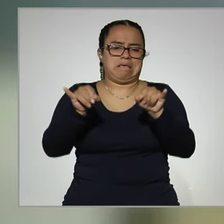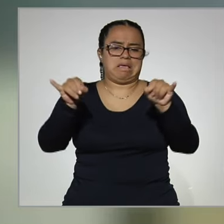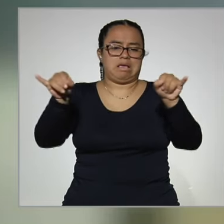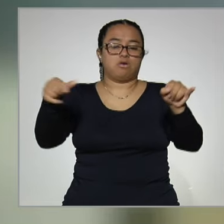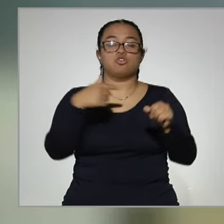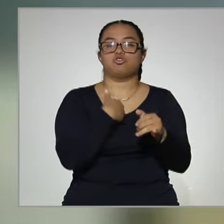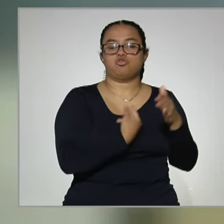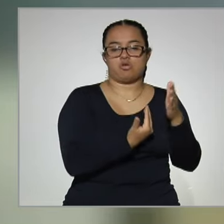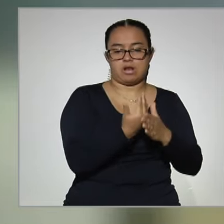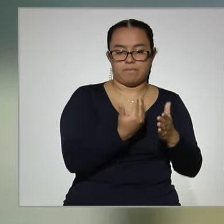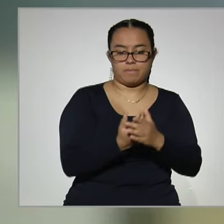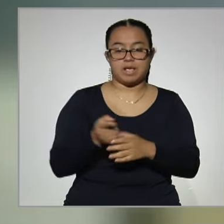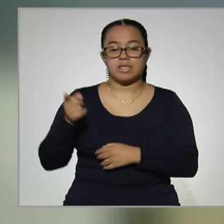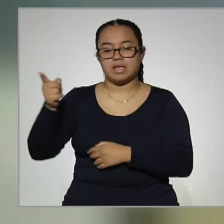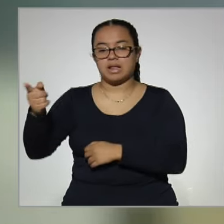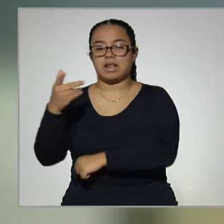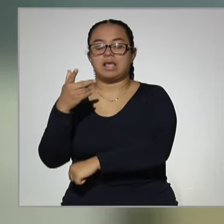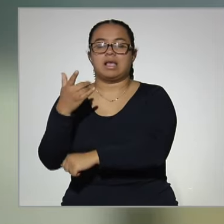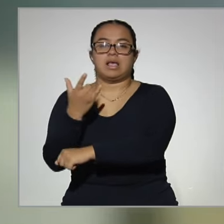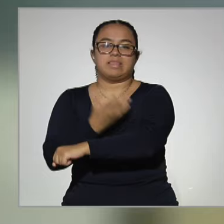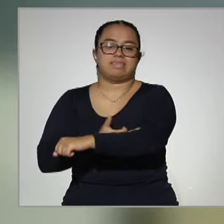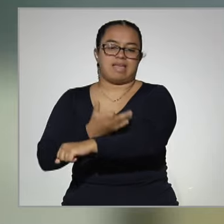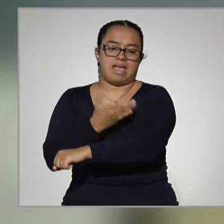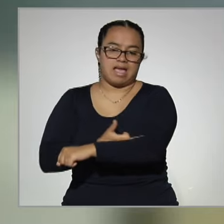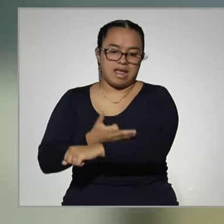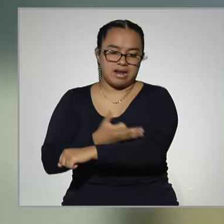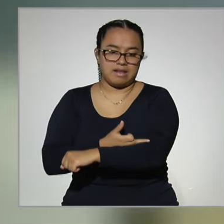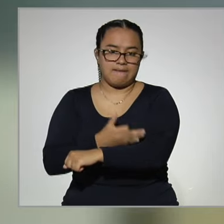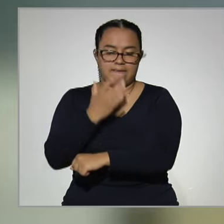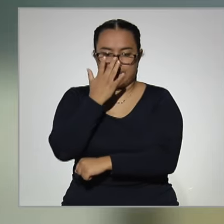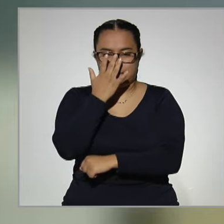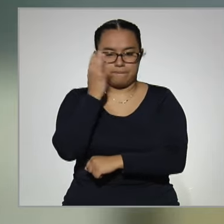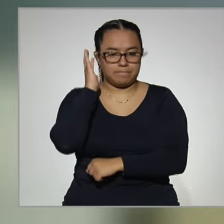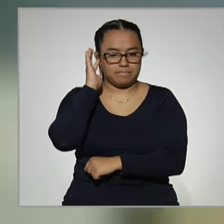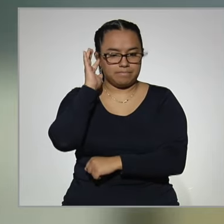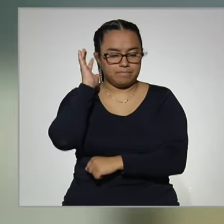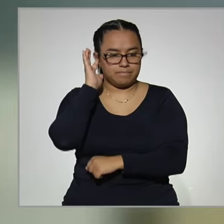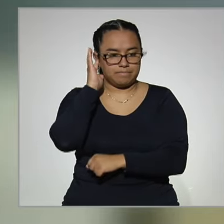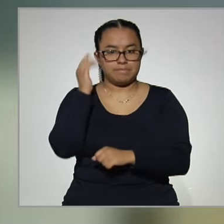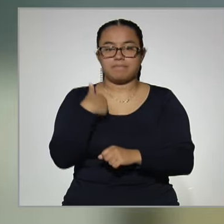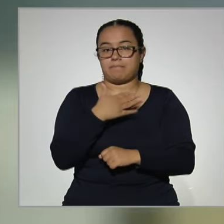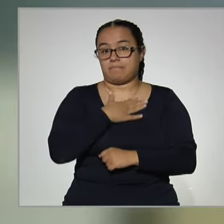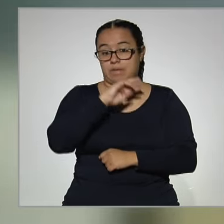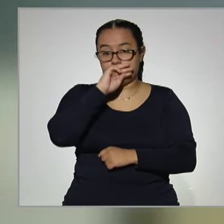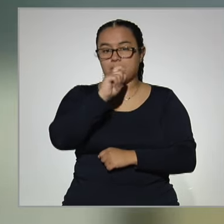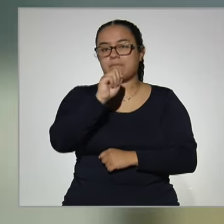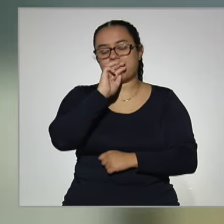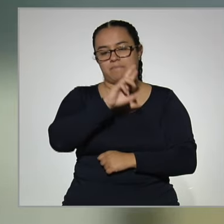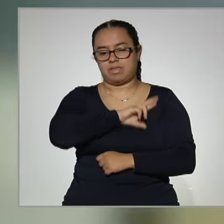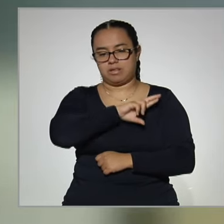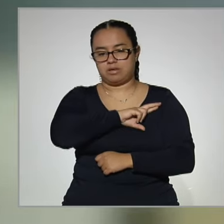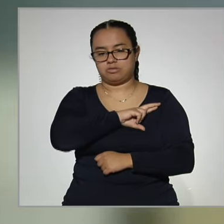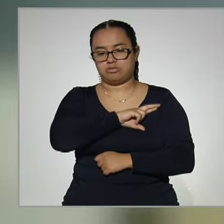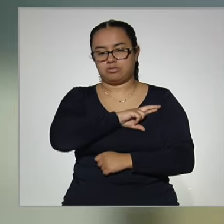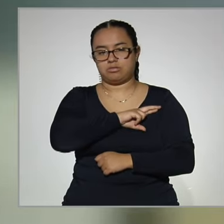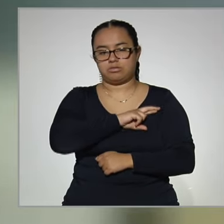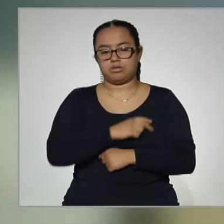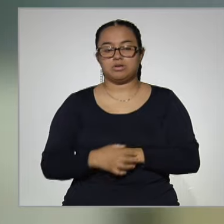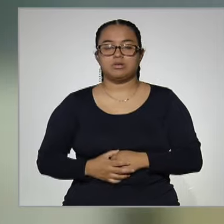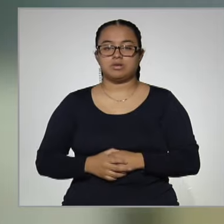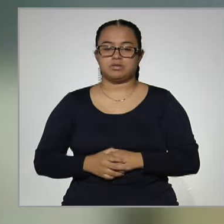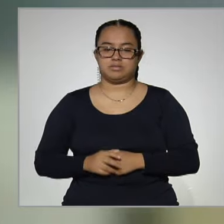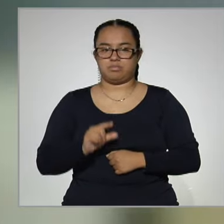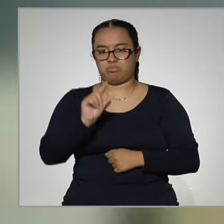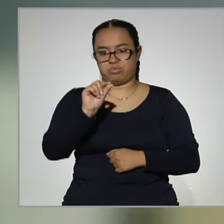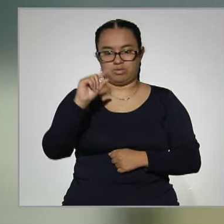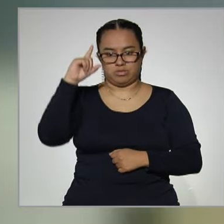quedé en la mañana y mi hermano gemelo quedó en el horario de la tarde. Mi mamá es madre soltera, entonces por eso como que se